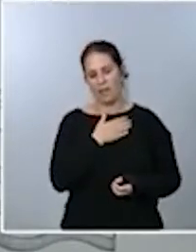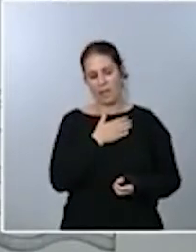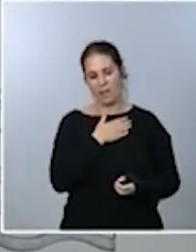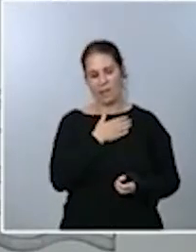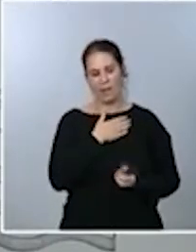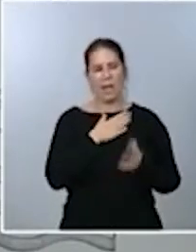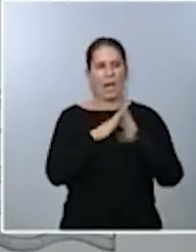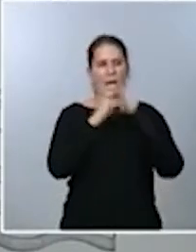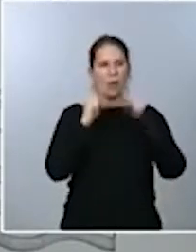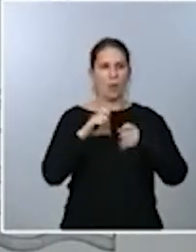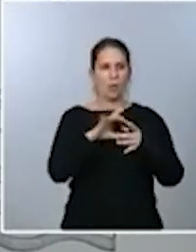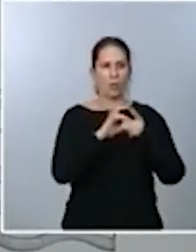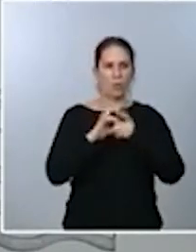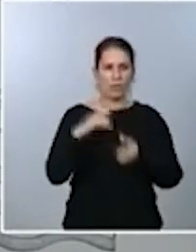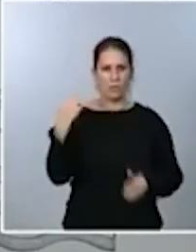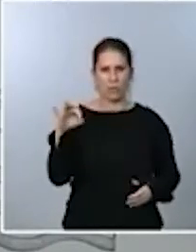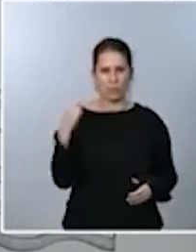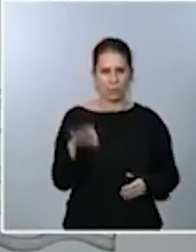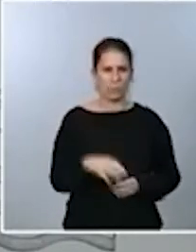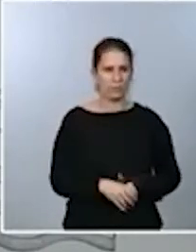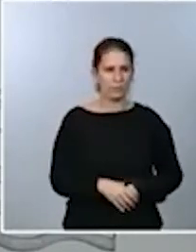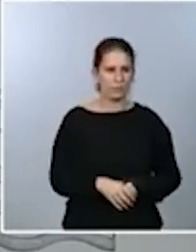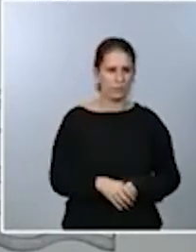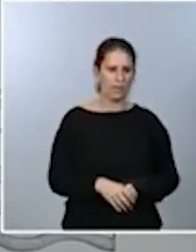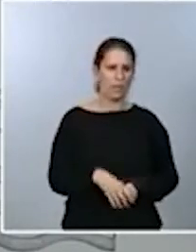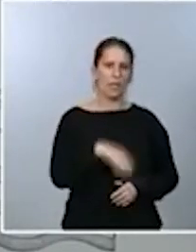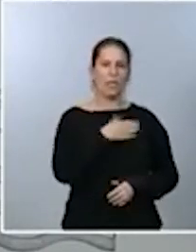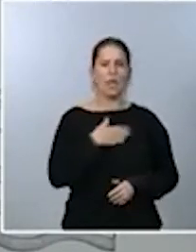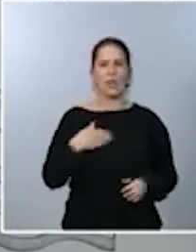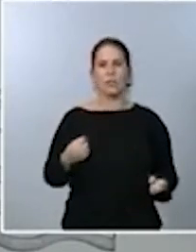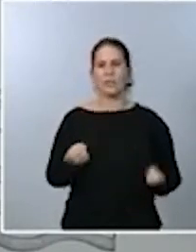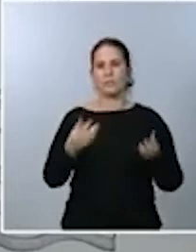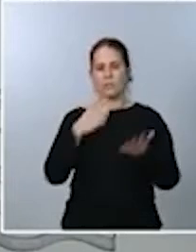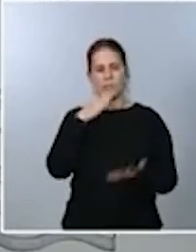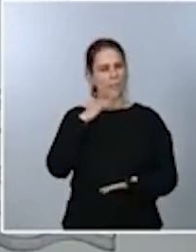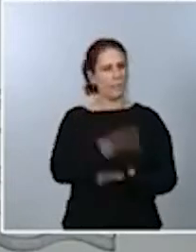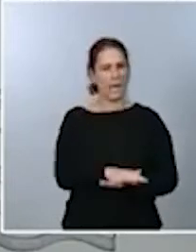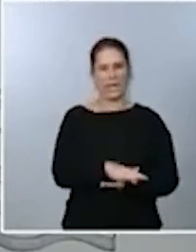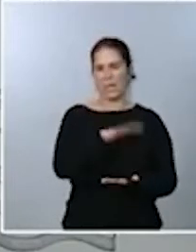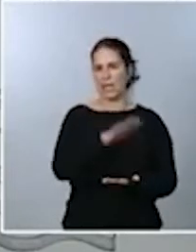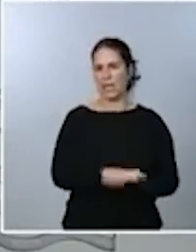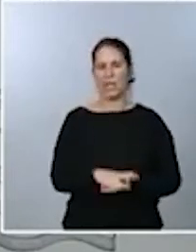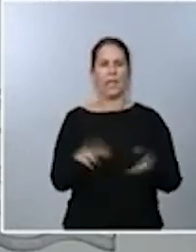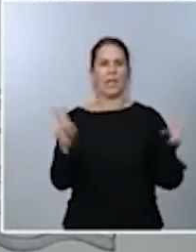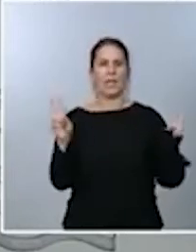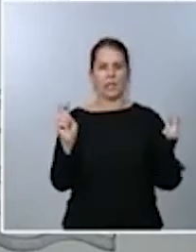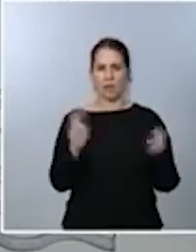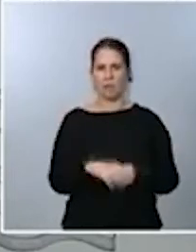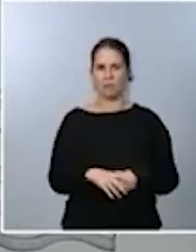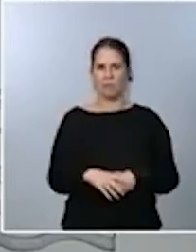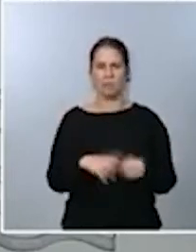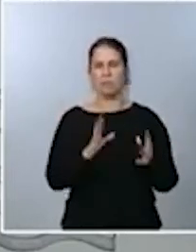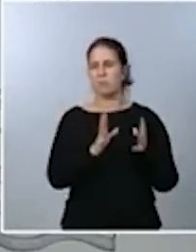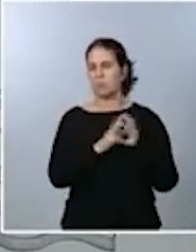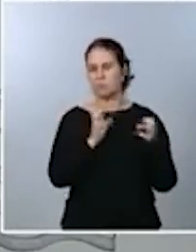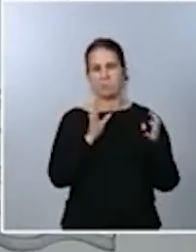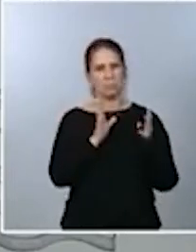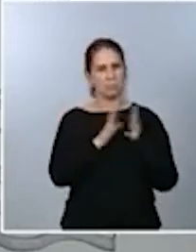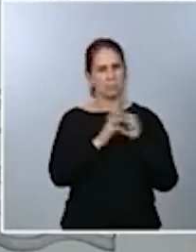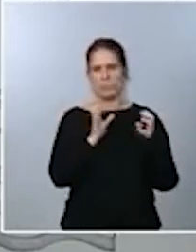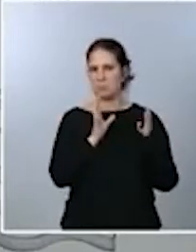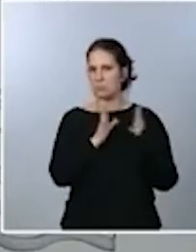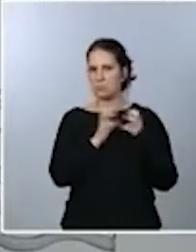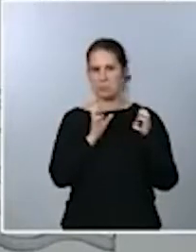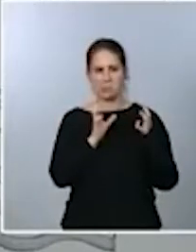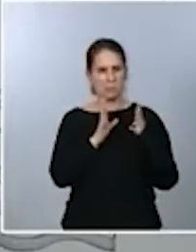Podemos. Yo quiero transmitir una absoluta tranquilidad en esta materia. Ha habido un entendimiento por parte del Gobierno en